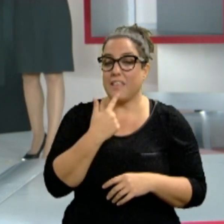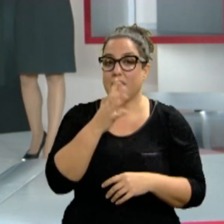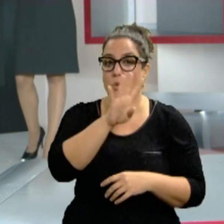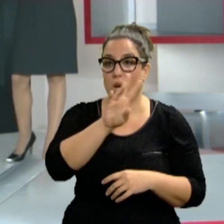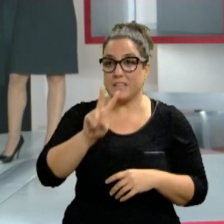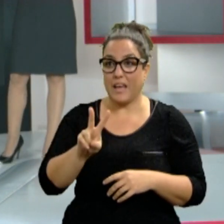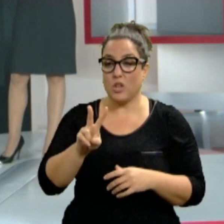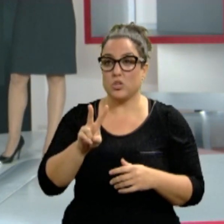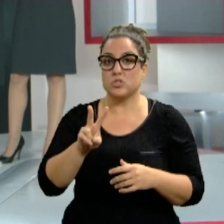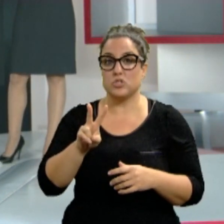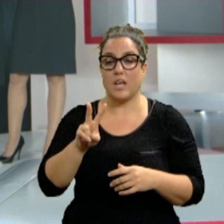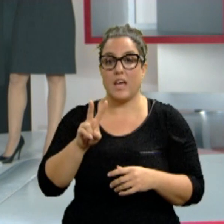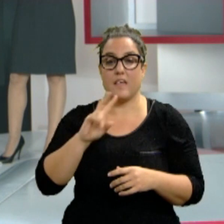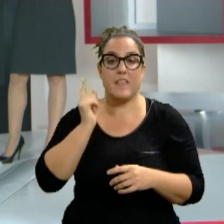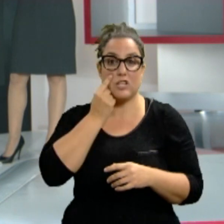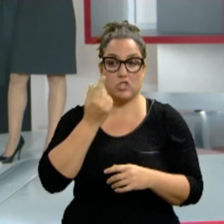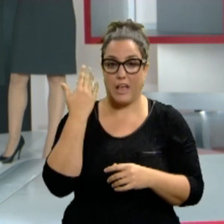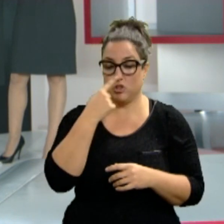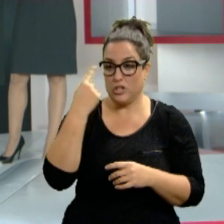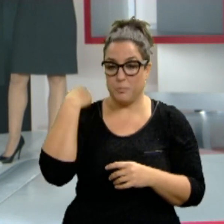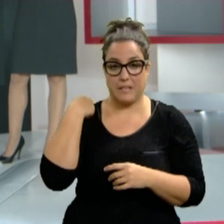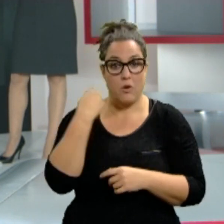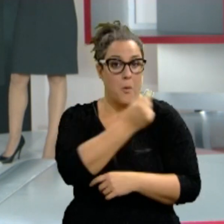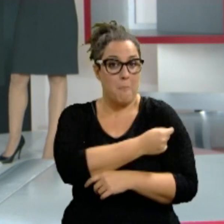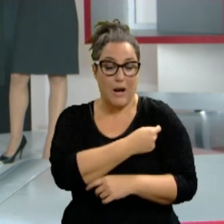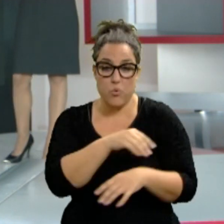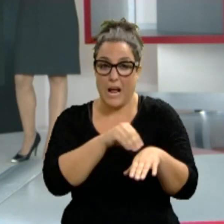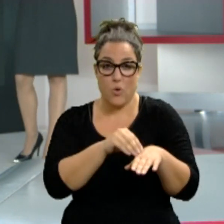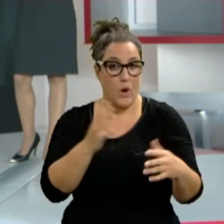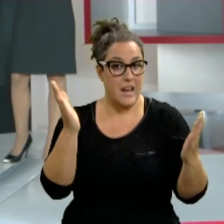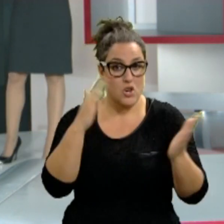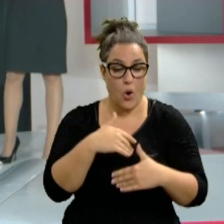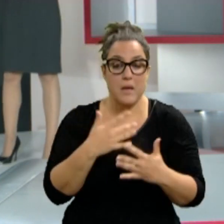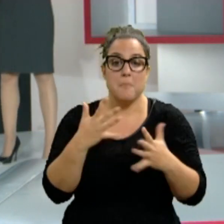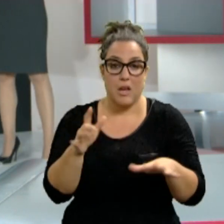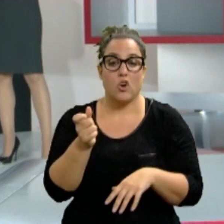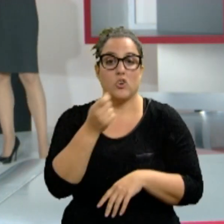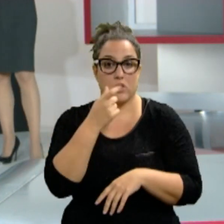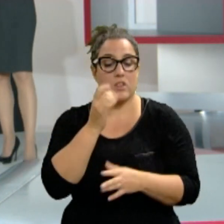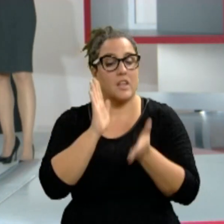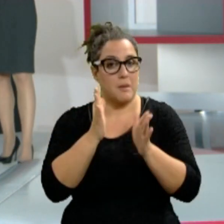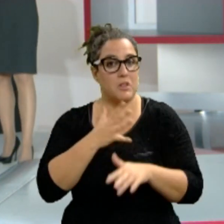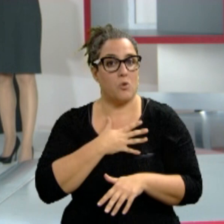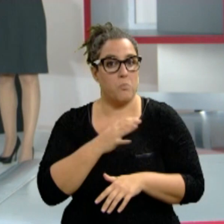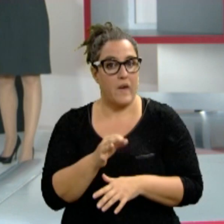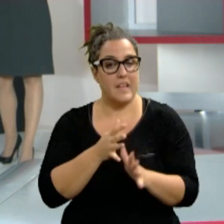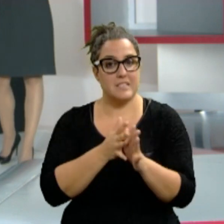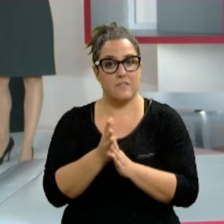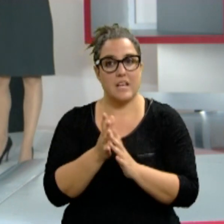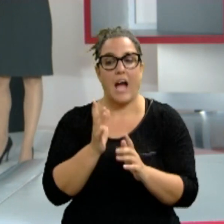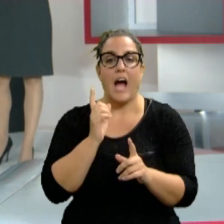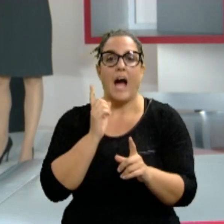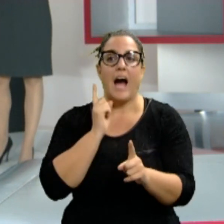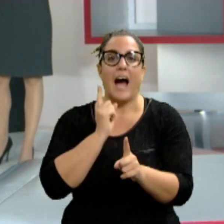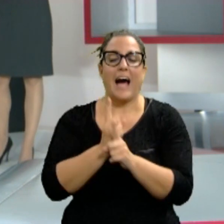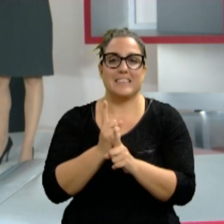año. No existe vacuna, a pesar de ser una de las más buscadas ni cura, aunque se puede tratar con medicamentos, lo que se conoce como una terapia antirretroviral.